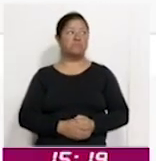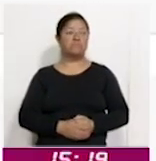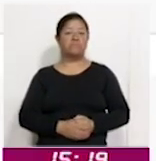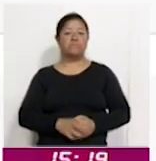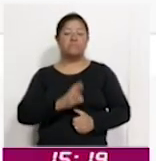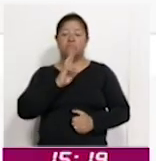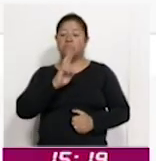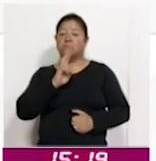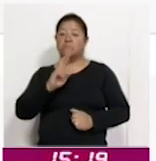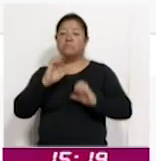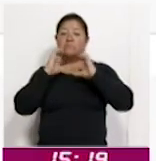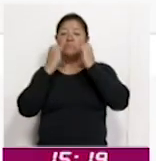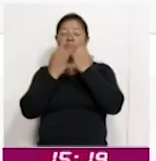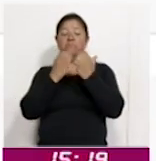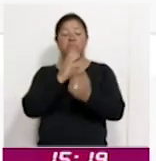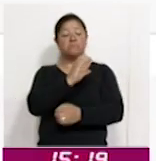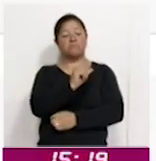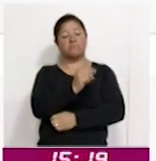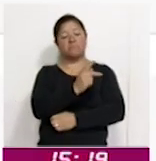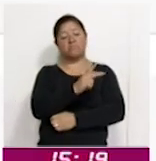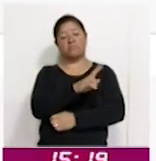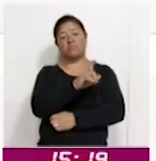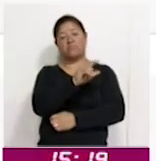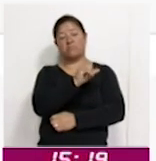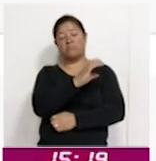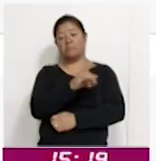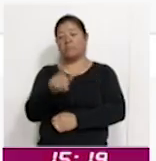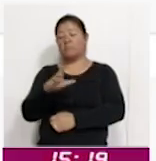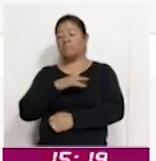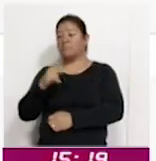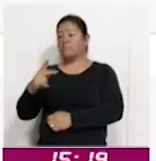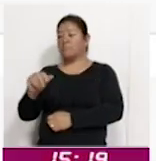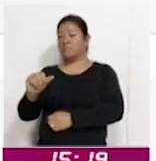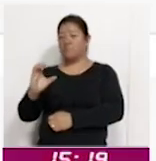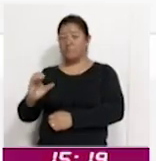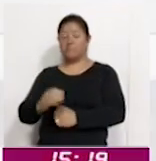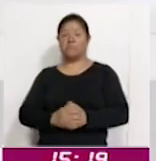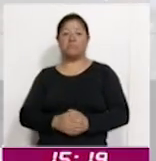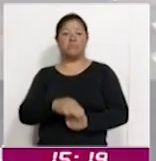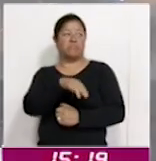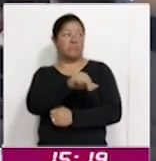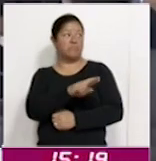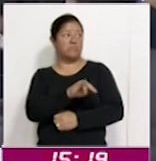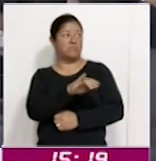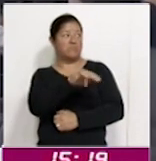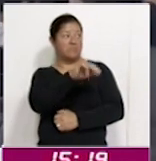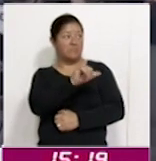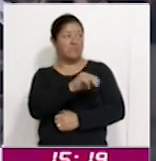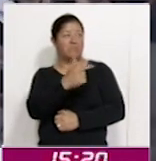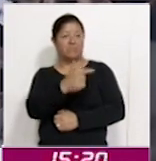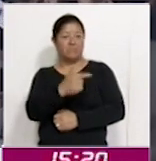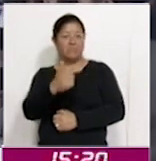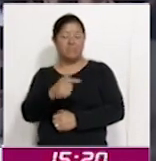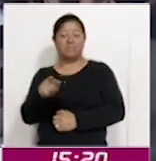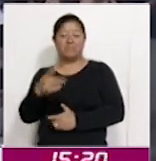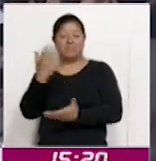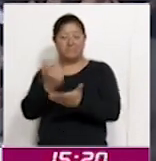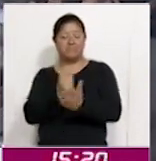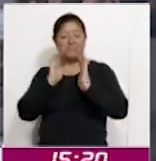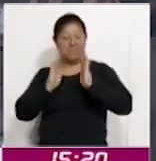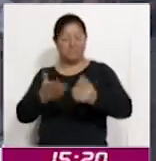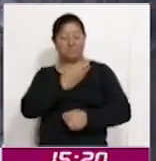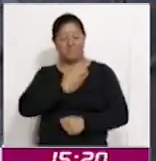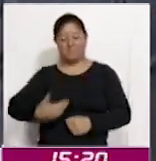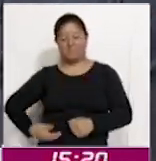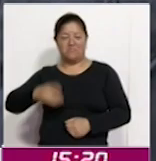el resultado en la comunidad de Capulac? La candidata del Partido Alianza Ciudadana, Marina González González, es la virtual presidenta de